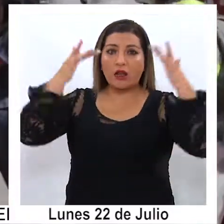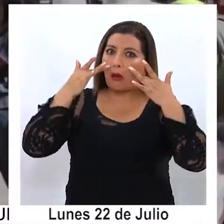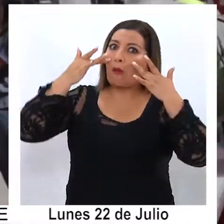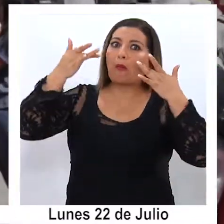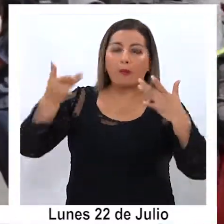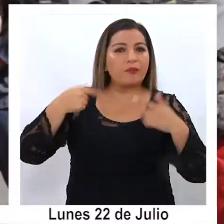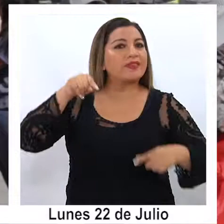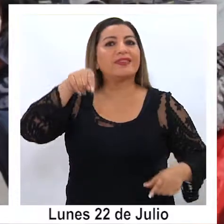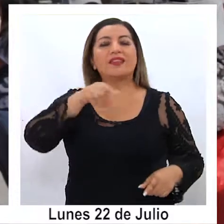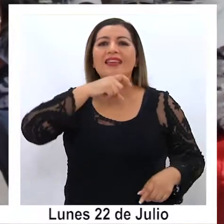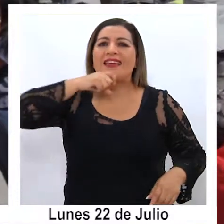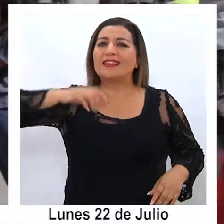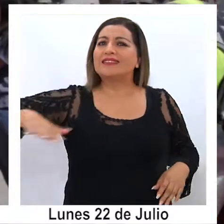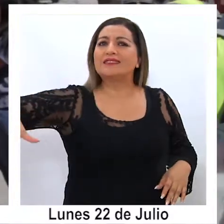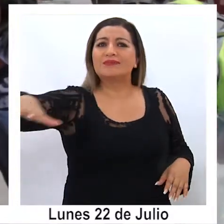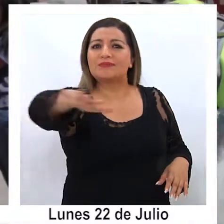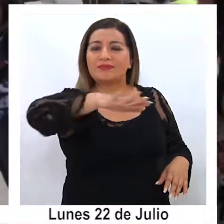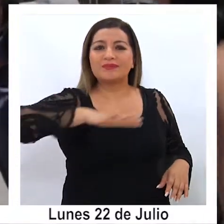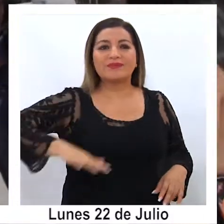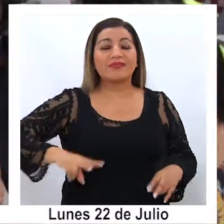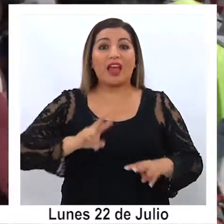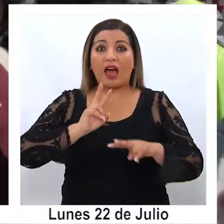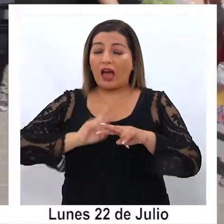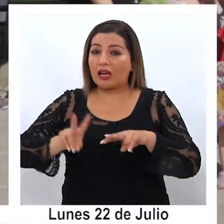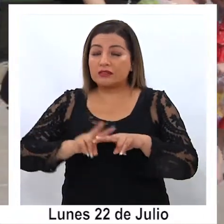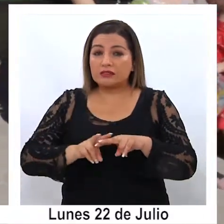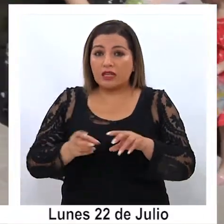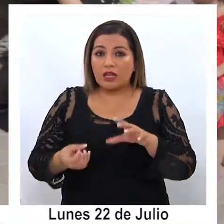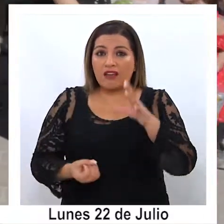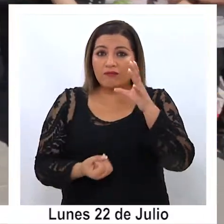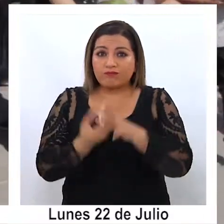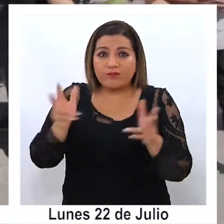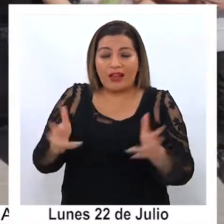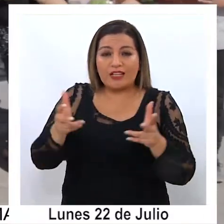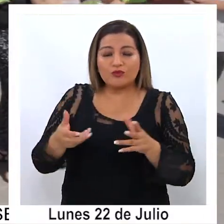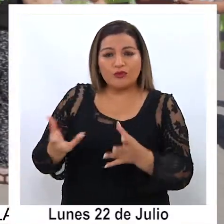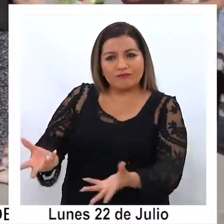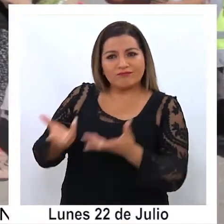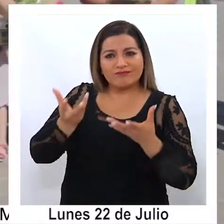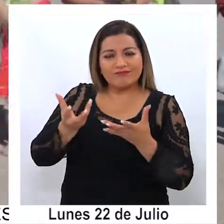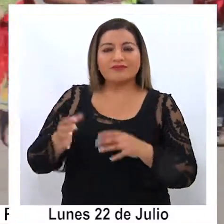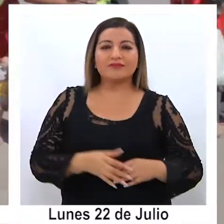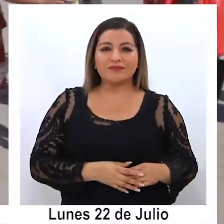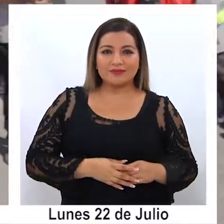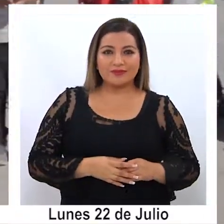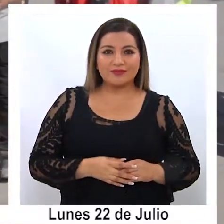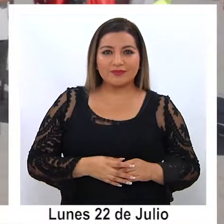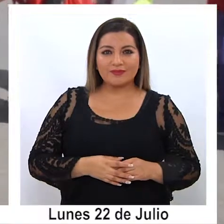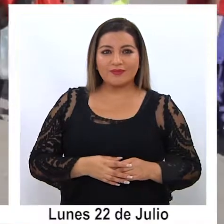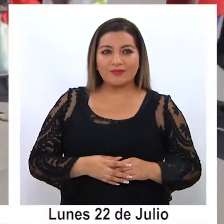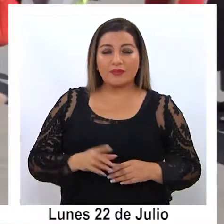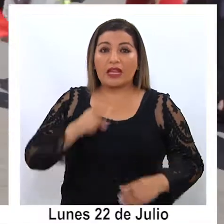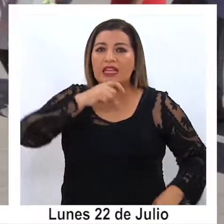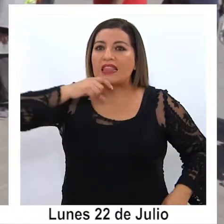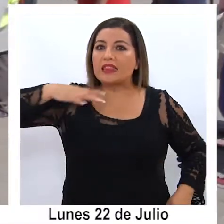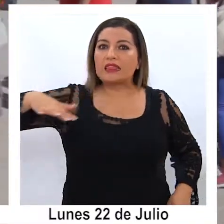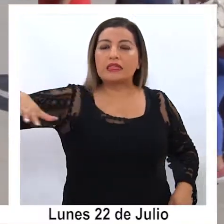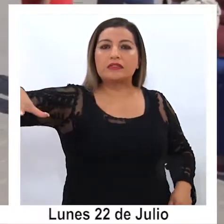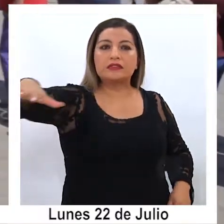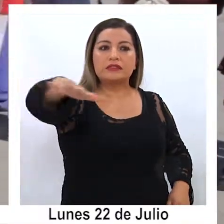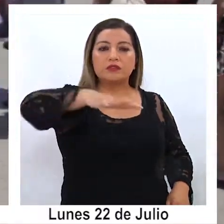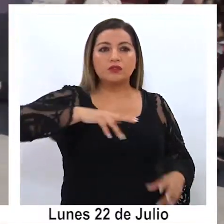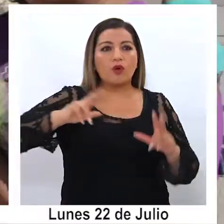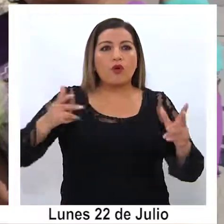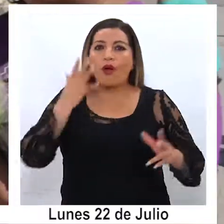sorprendidos de que en plena Pampa del Tamarugal se cultivaran estas frescas lechugas. Porque en este desierto que